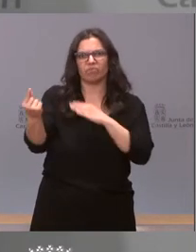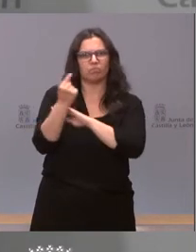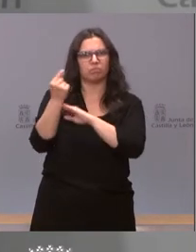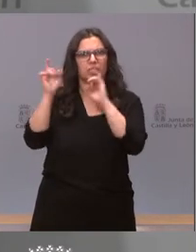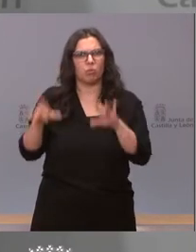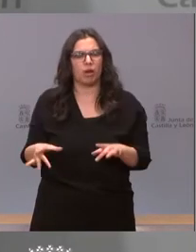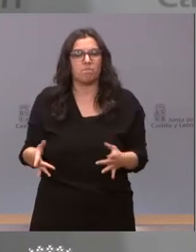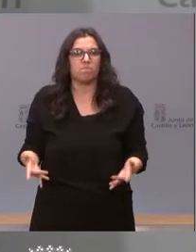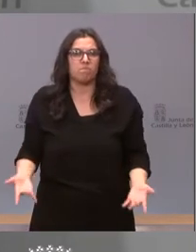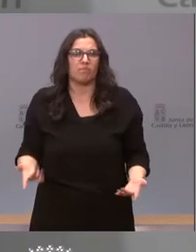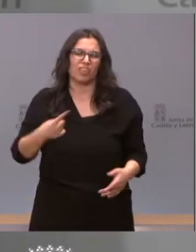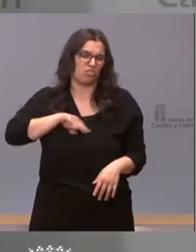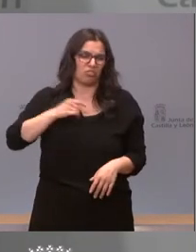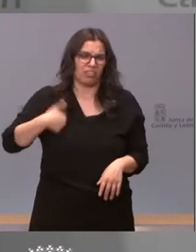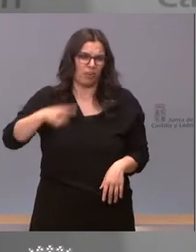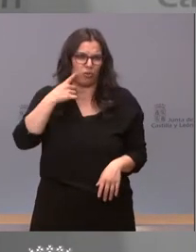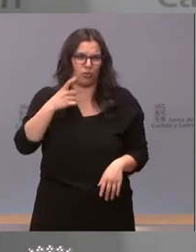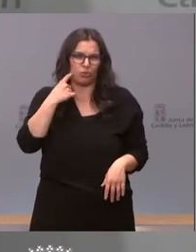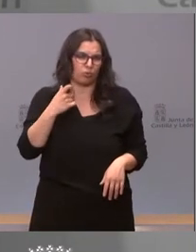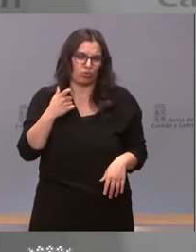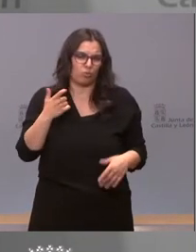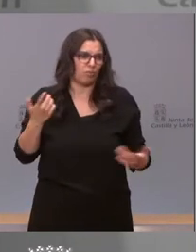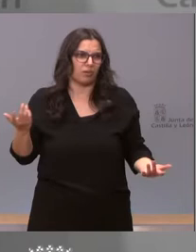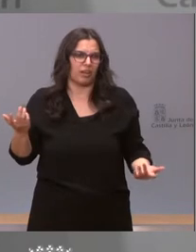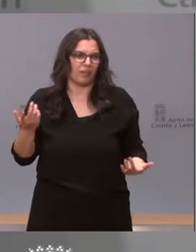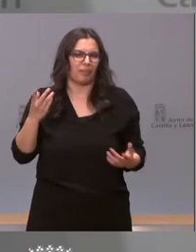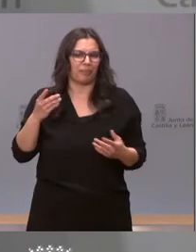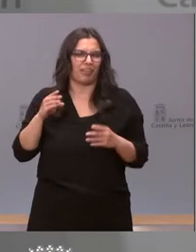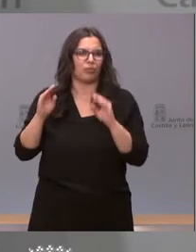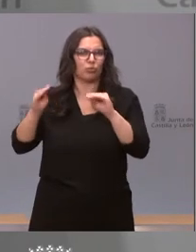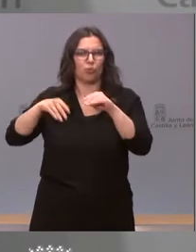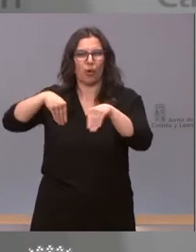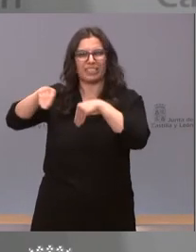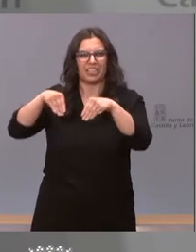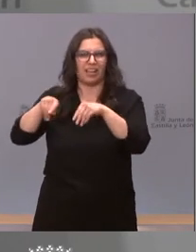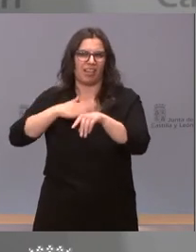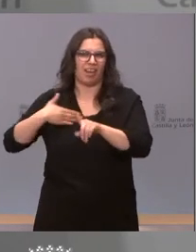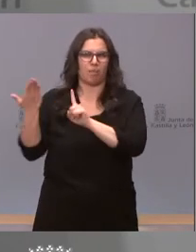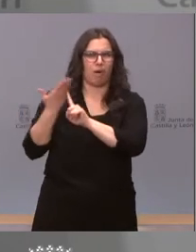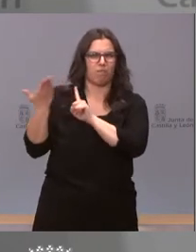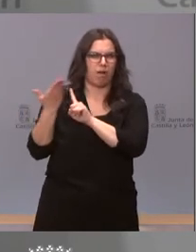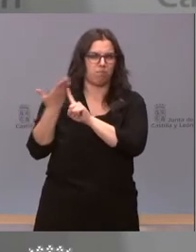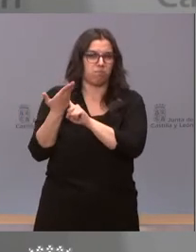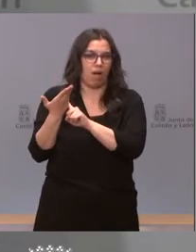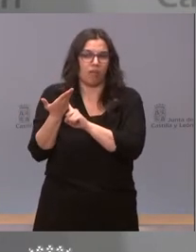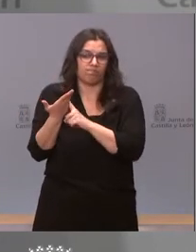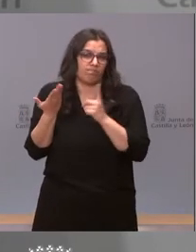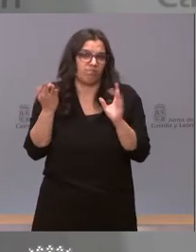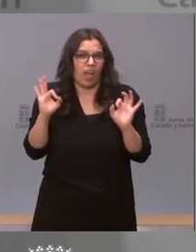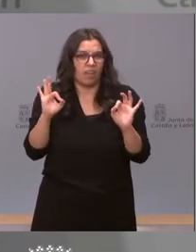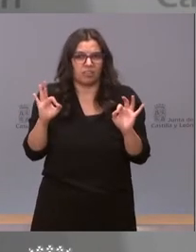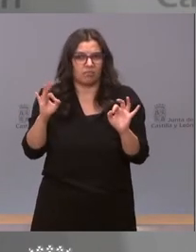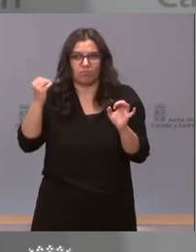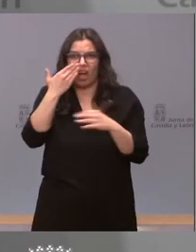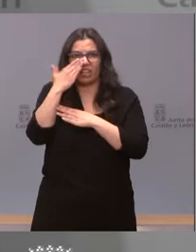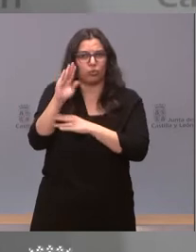ya estamos acostumbrados a esta estrategia de destrucción masiva en la que estamos instalados, una estrategia de